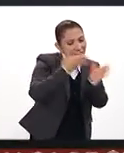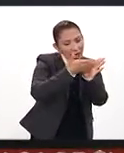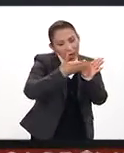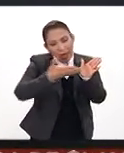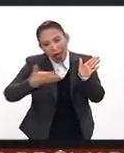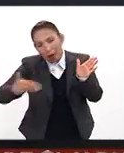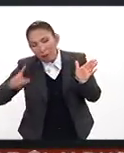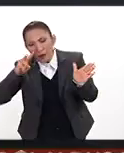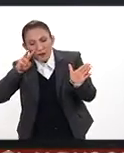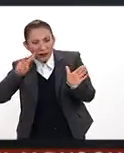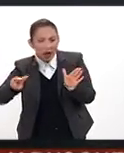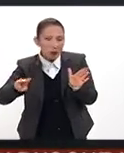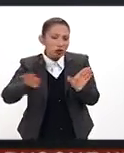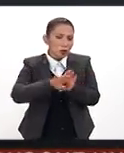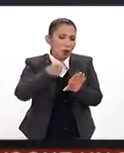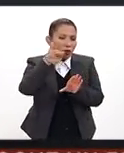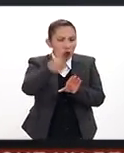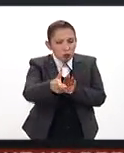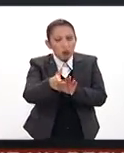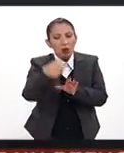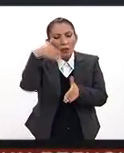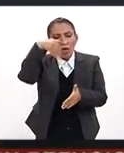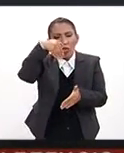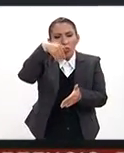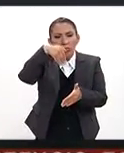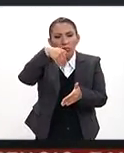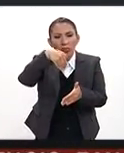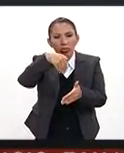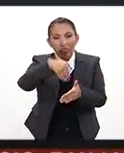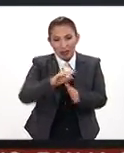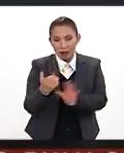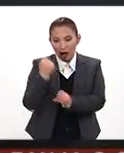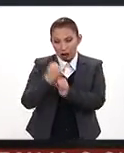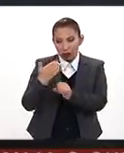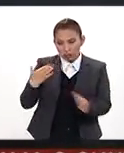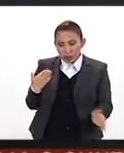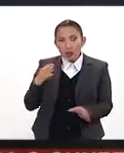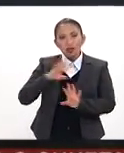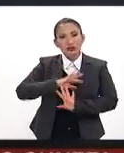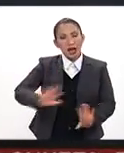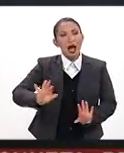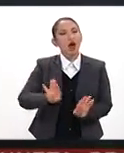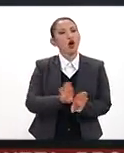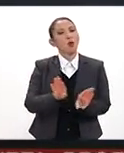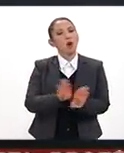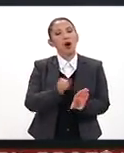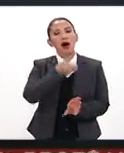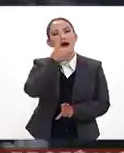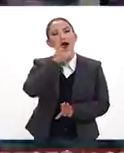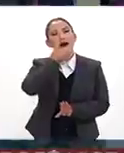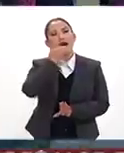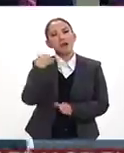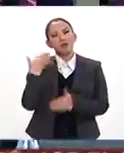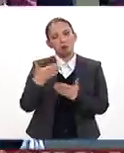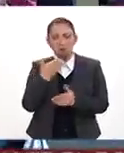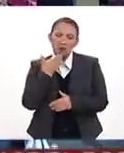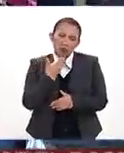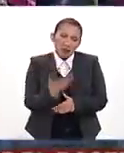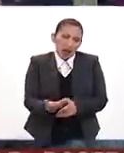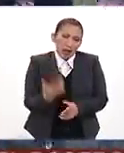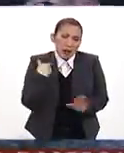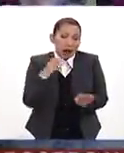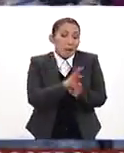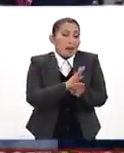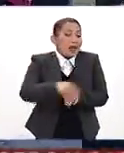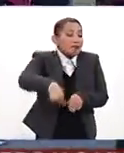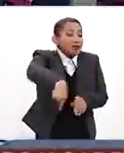que vivimos una economía en desaceleración hace algunos años. Esto ya se volvió una costumbre. Y qué bueno si es que es en